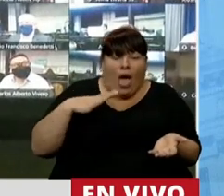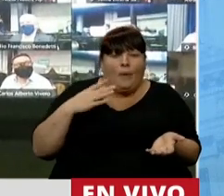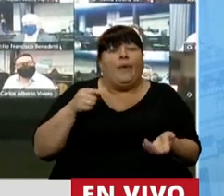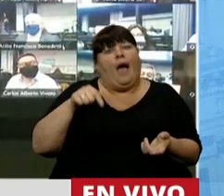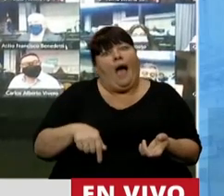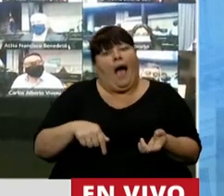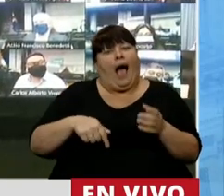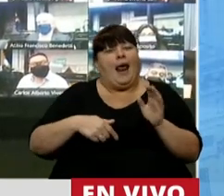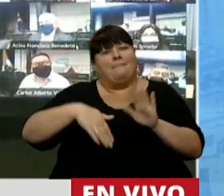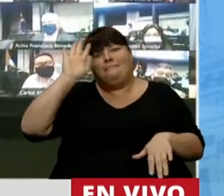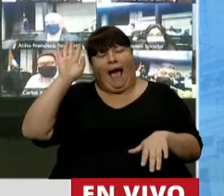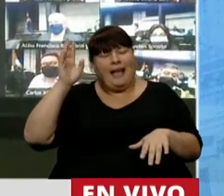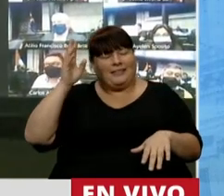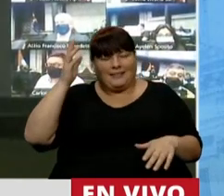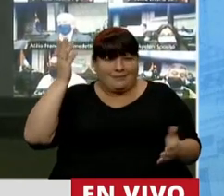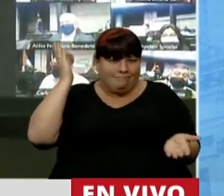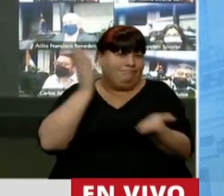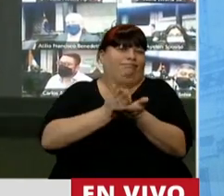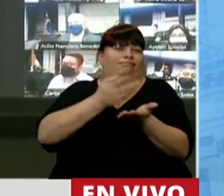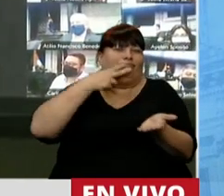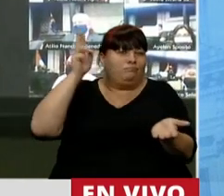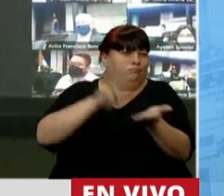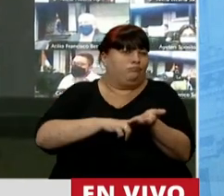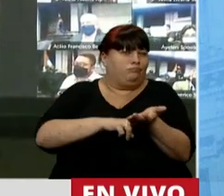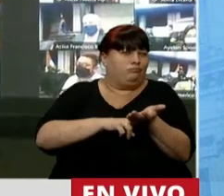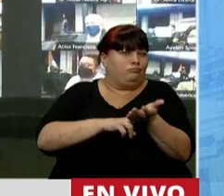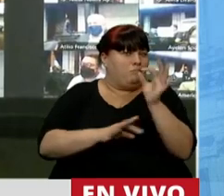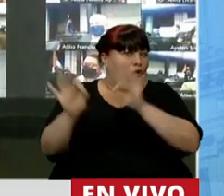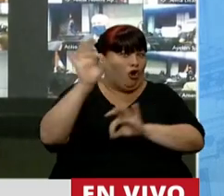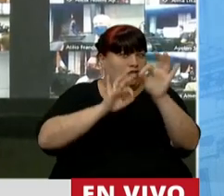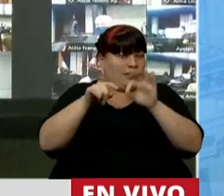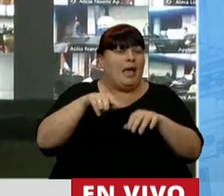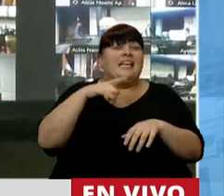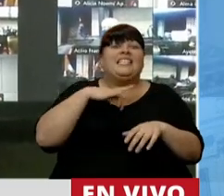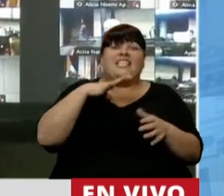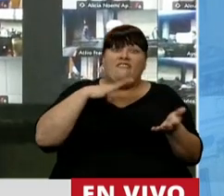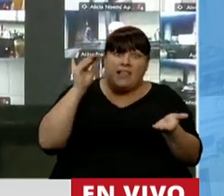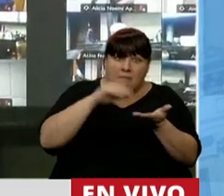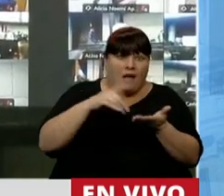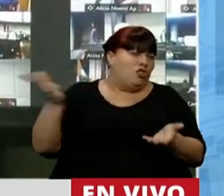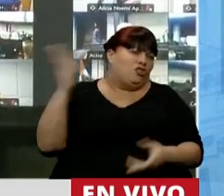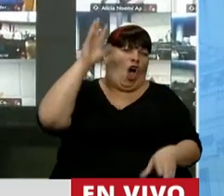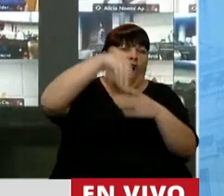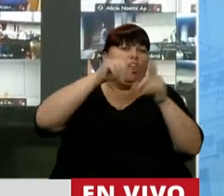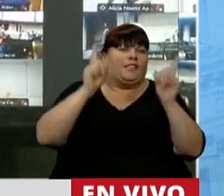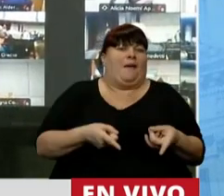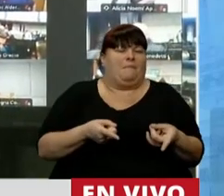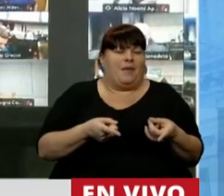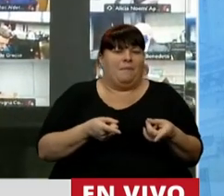metemos la mayor dosis, la mayor alícuota. Y si falta un poquito más, los metemos a todos juntos.